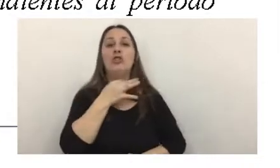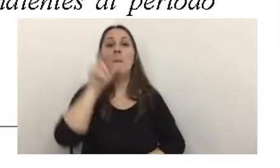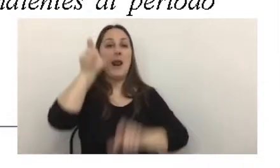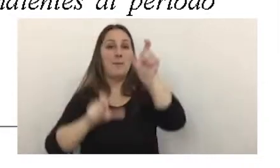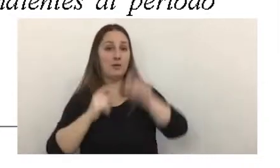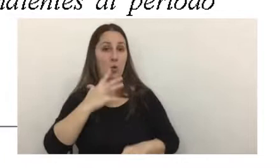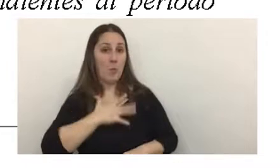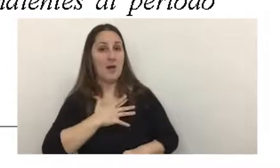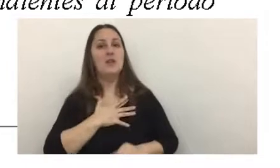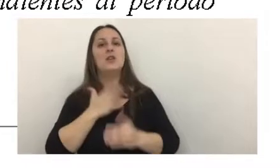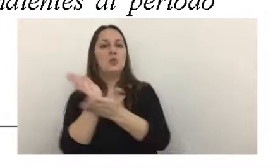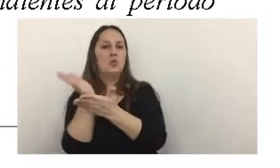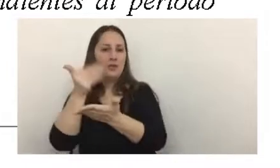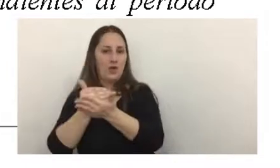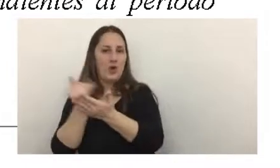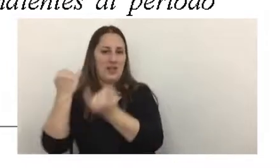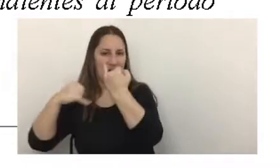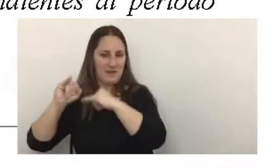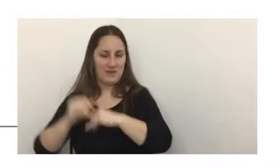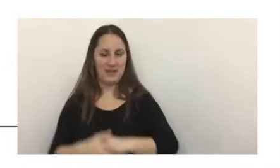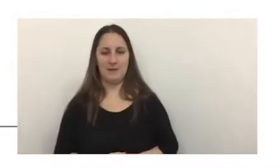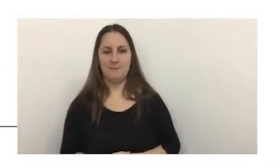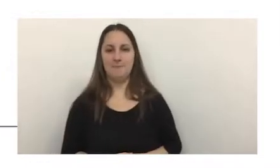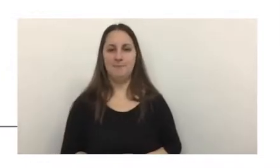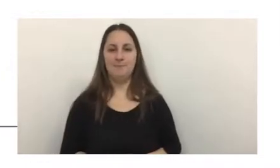humanas y sucesiones indivisas.